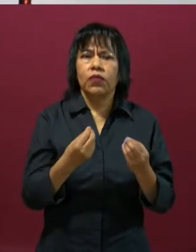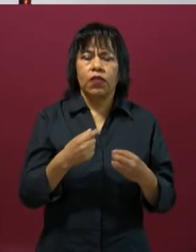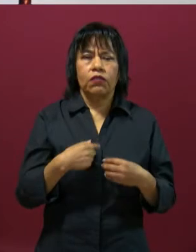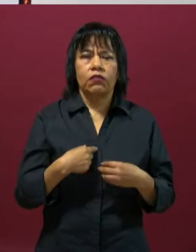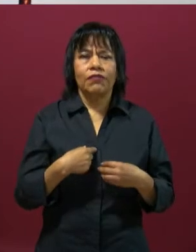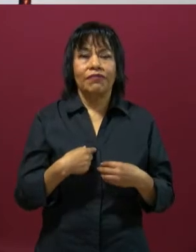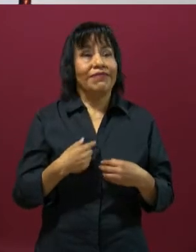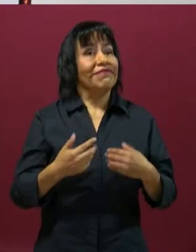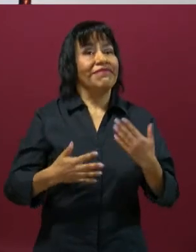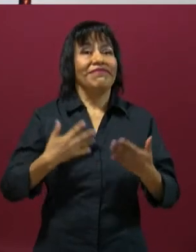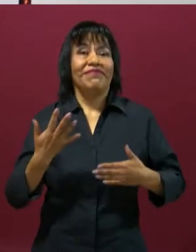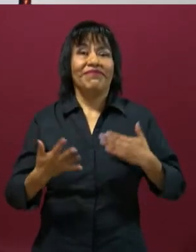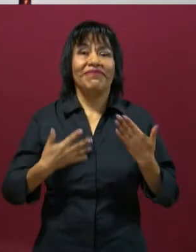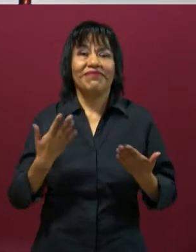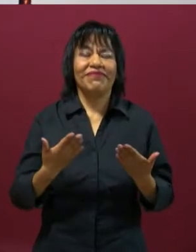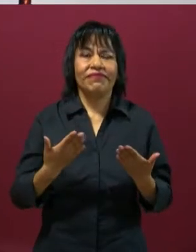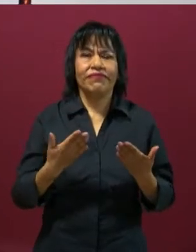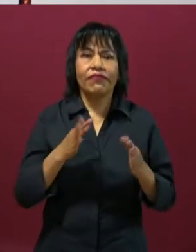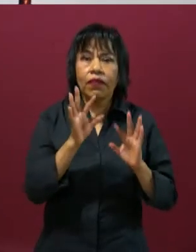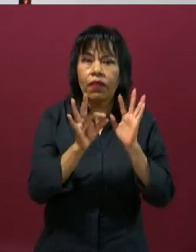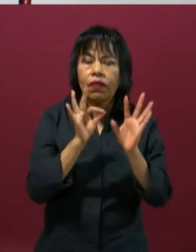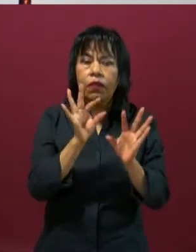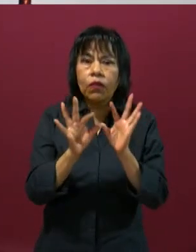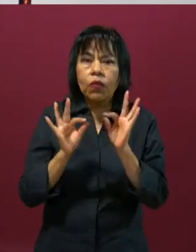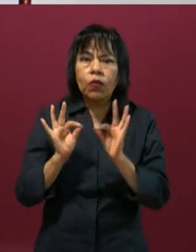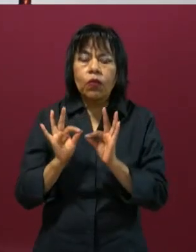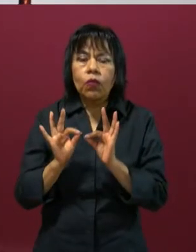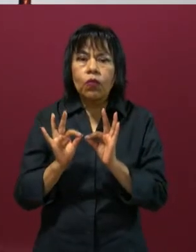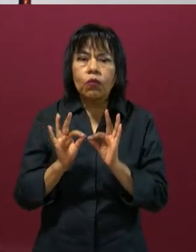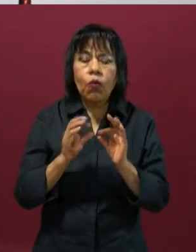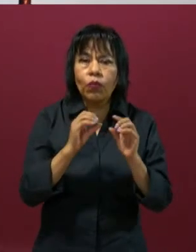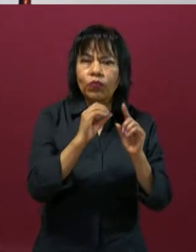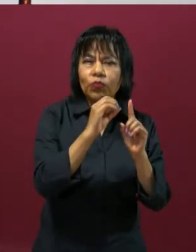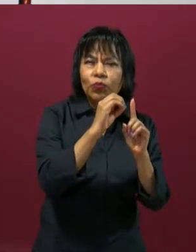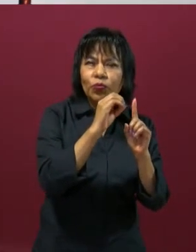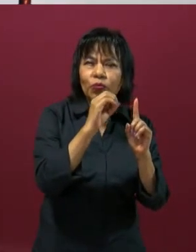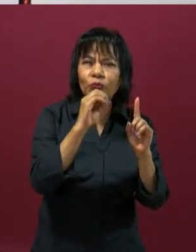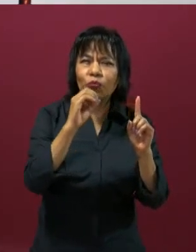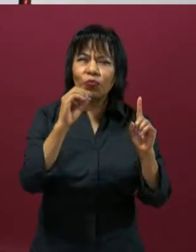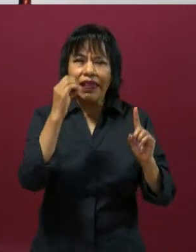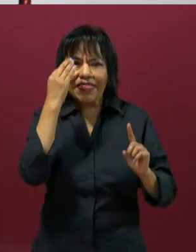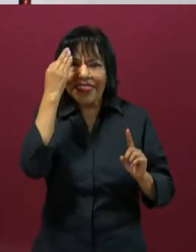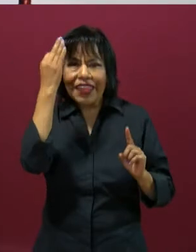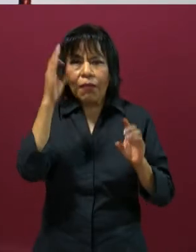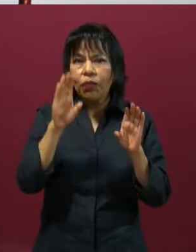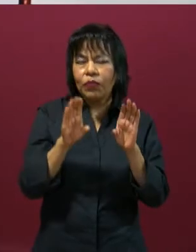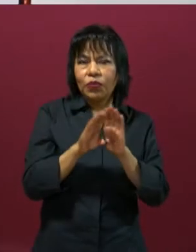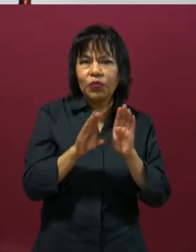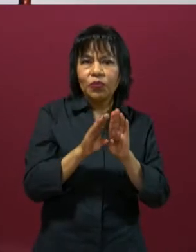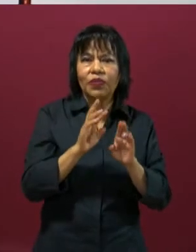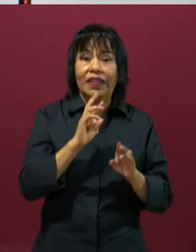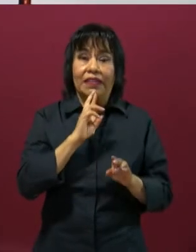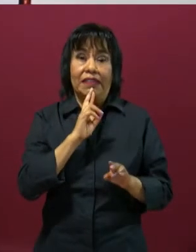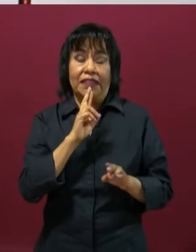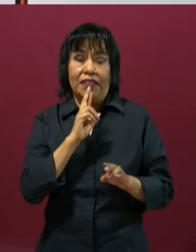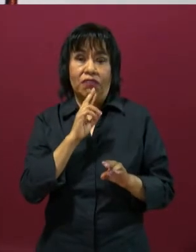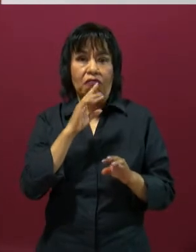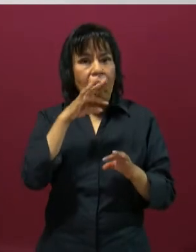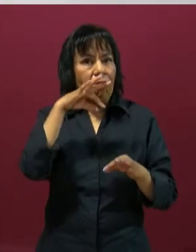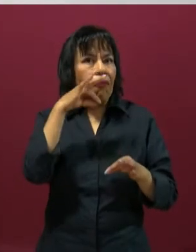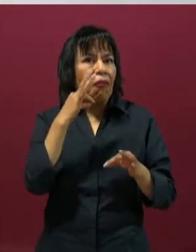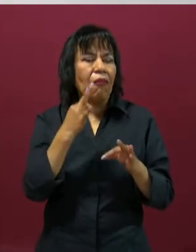fue de entusiasmo. La elección que hice fue organizar los tiempos. Y el resultado obtenido